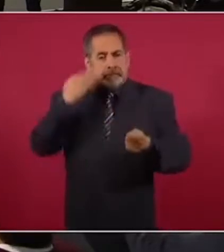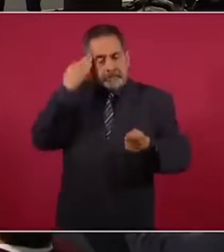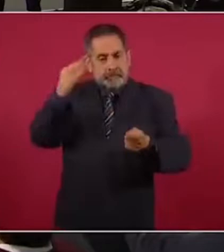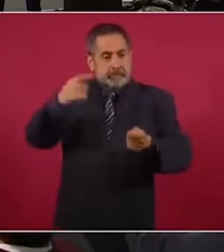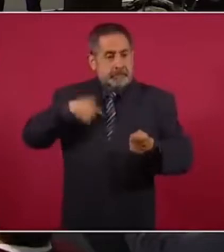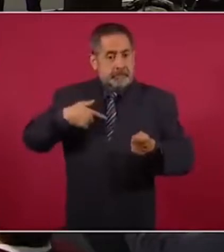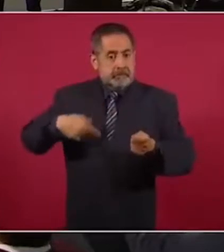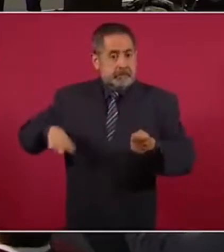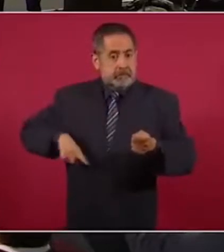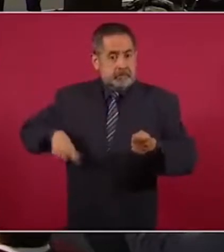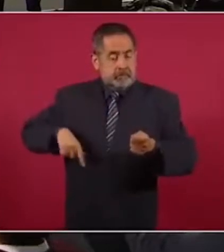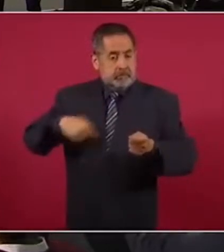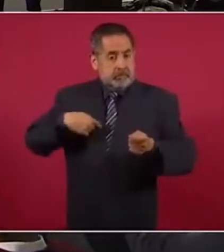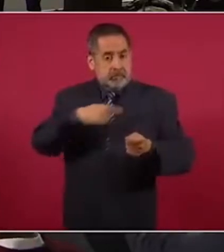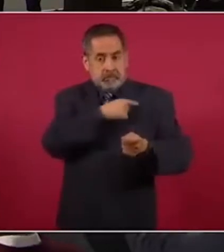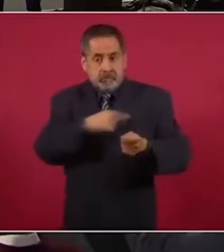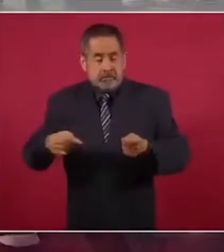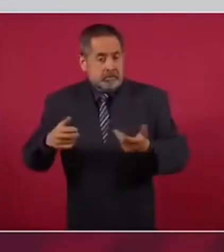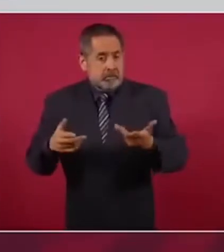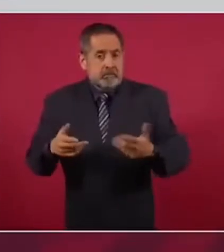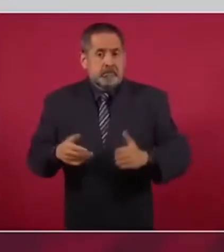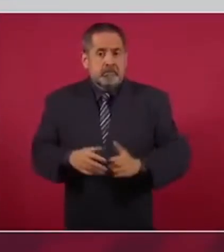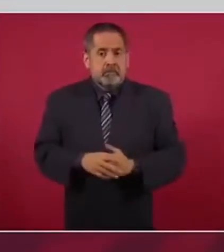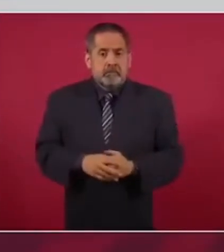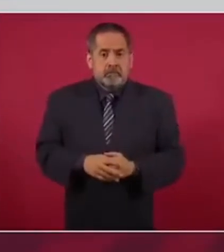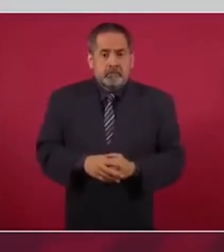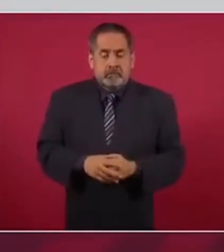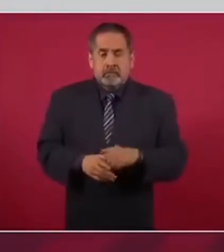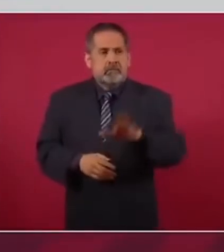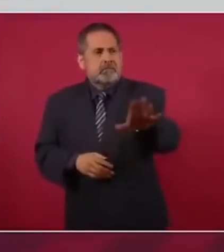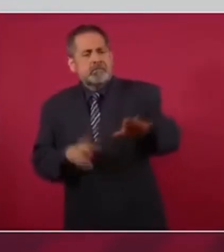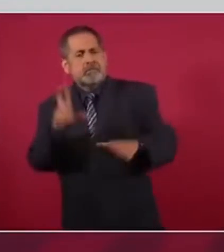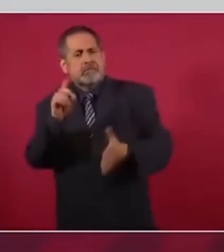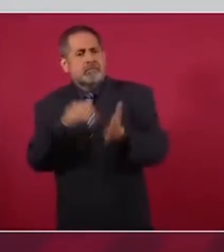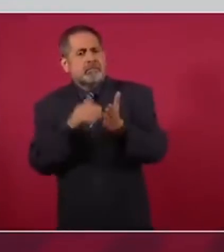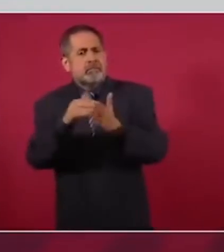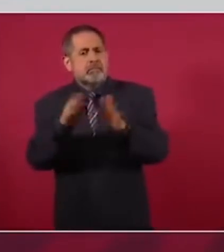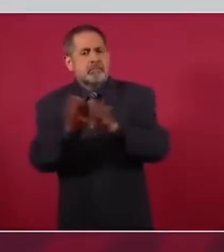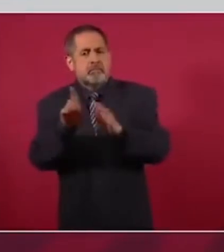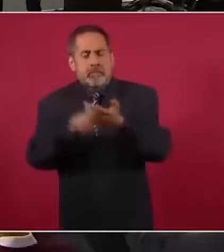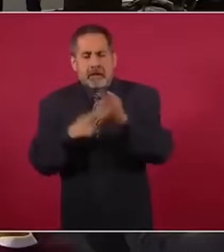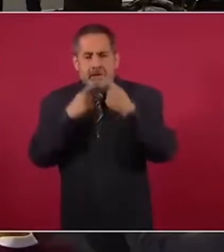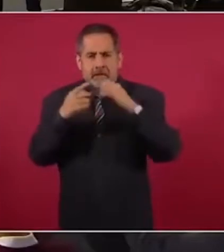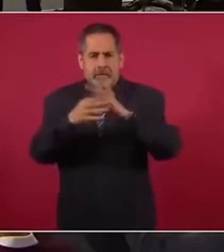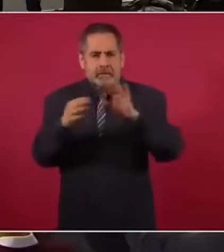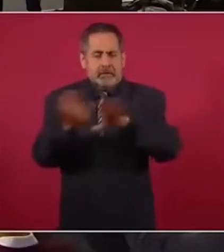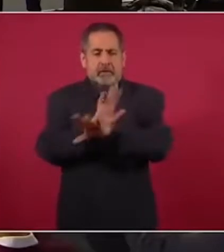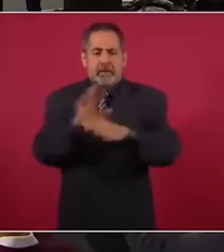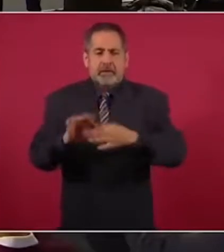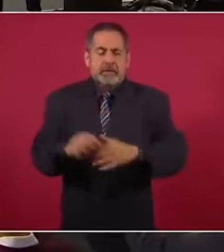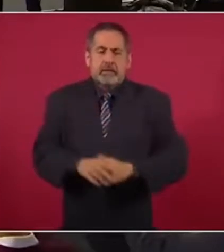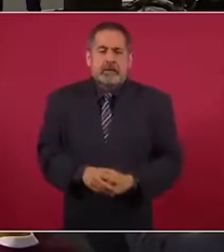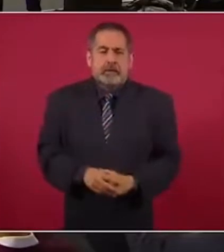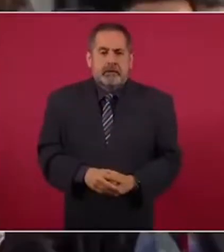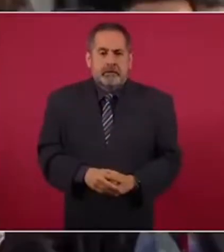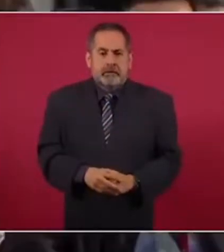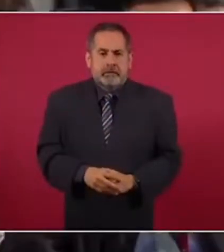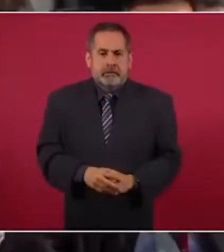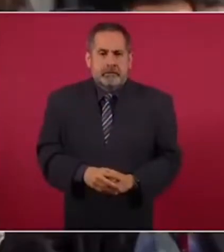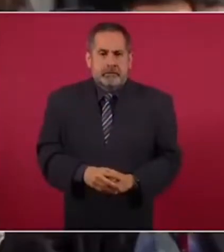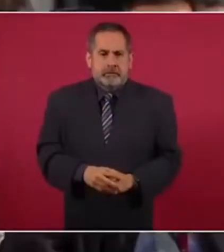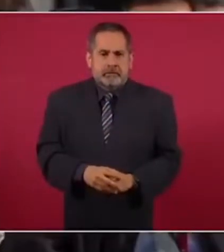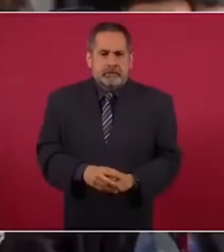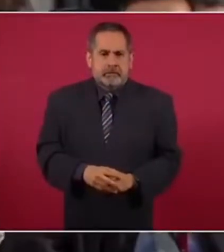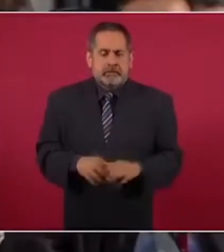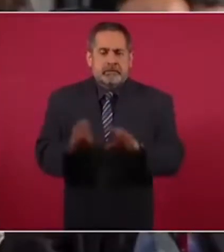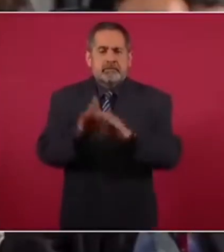que yo llevo gobernando. Esto pero 30 millones de mexicanos esperaban que usted tuviera soluciones. Sí. Por eso votaron por usted.